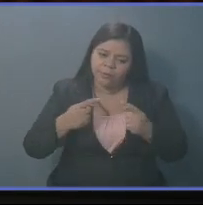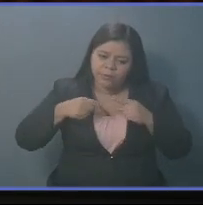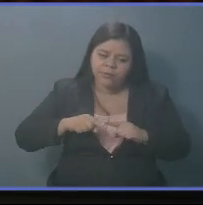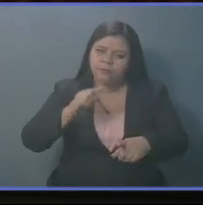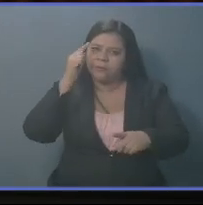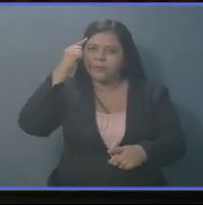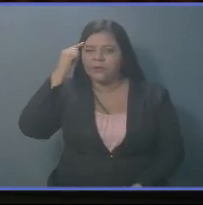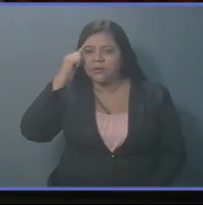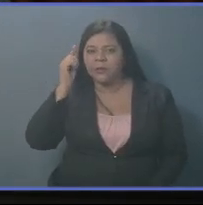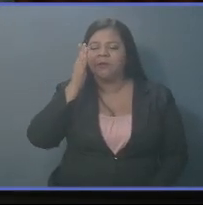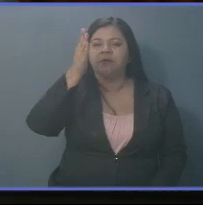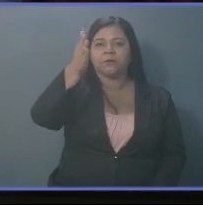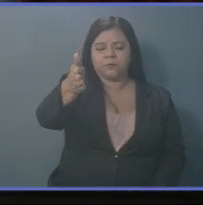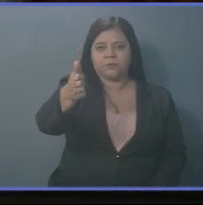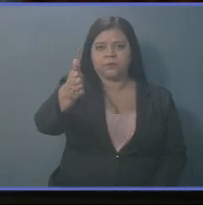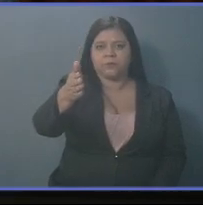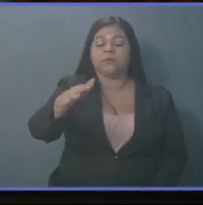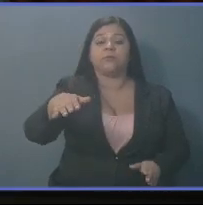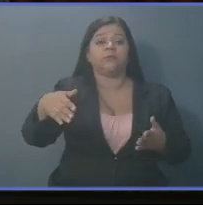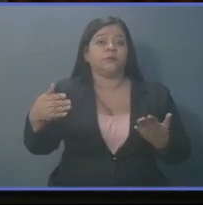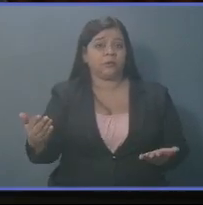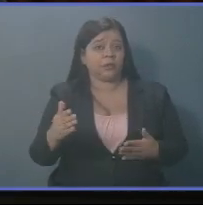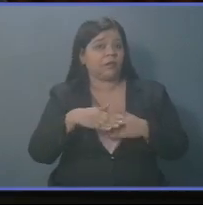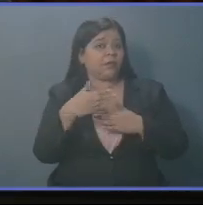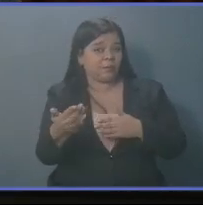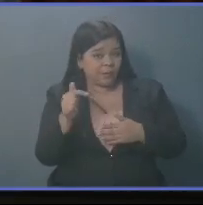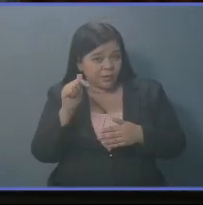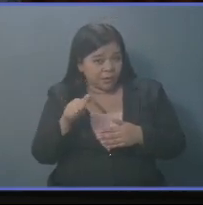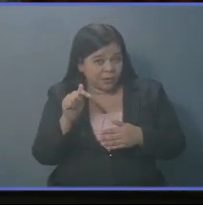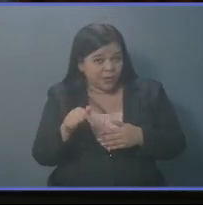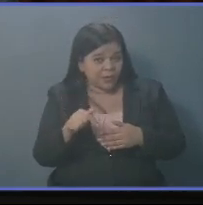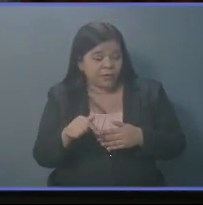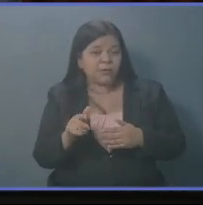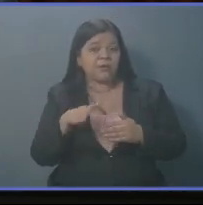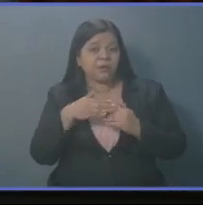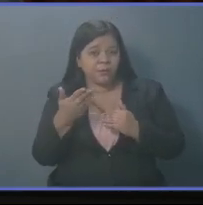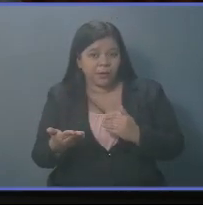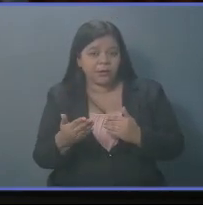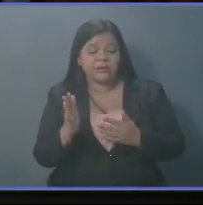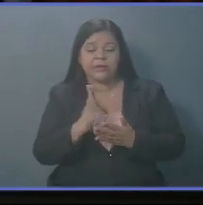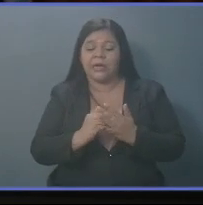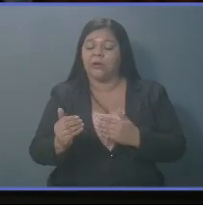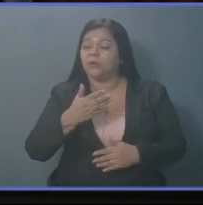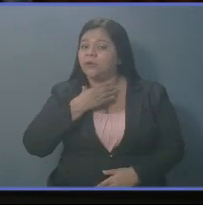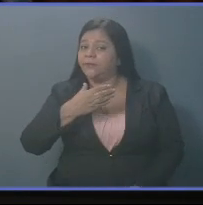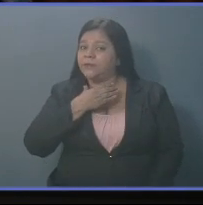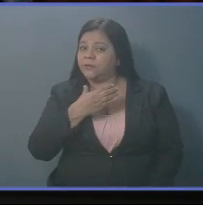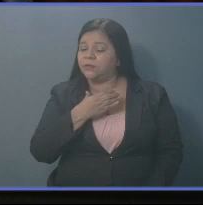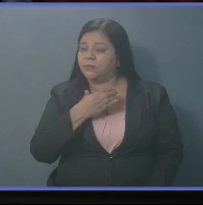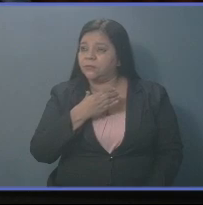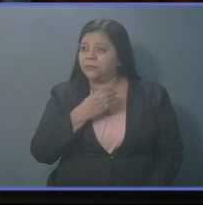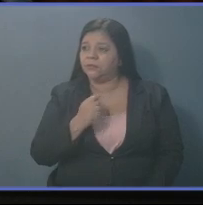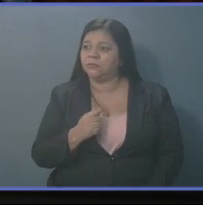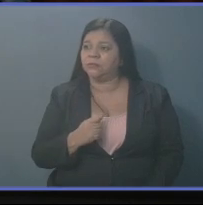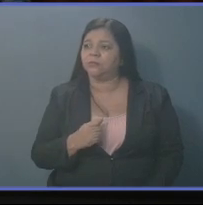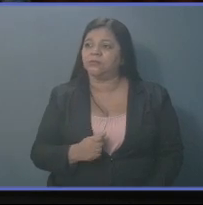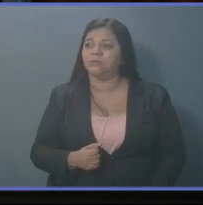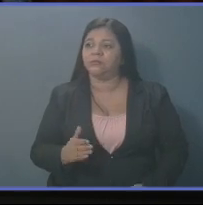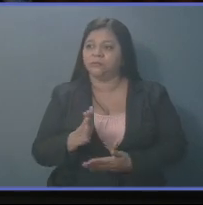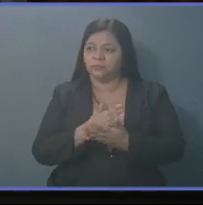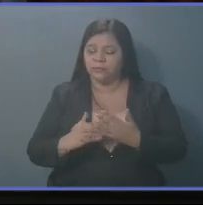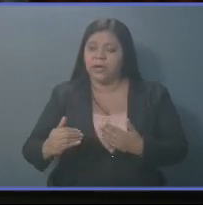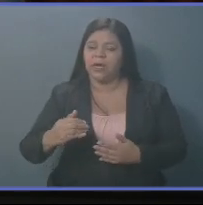hacia el futuro. Porque después de esta pandemia. Viene una parte muy difícil. Una parte.